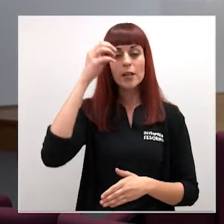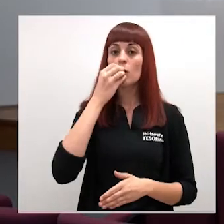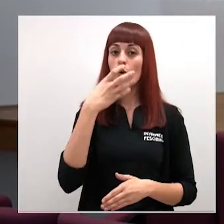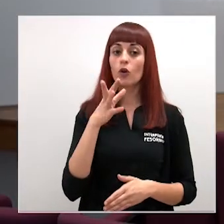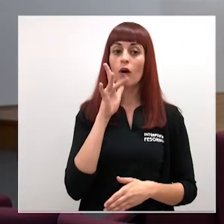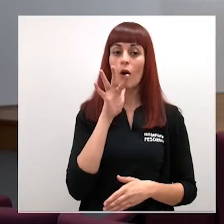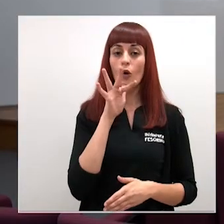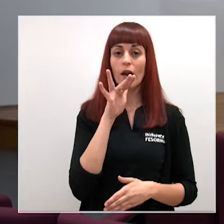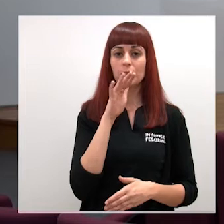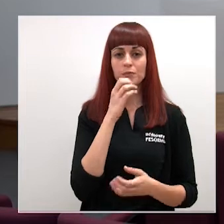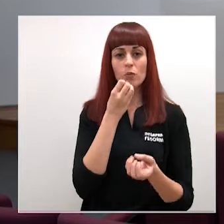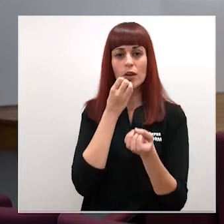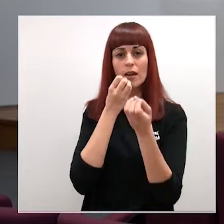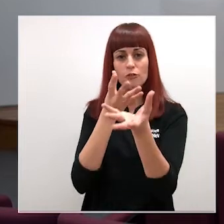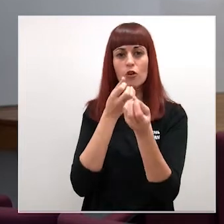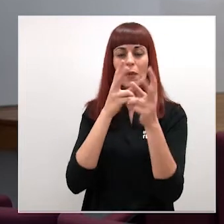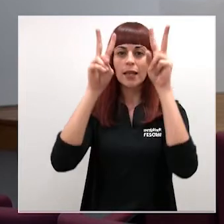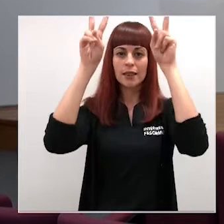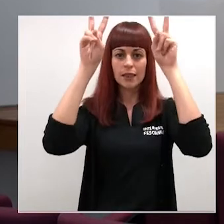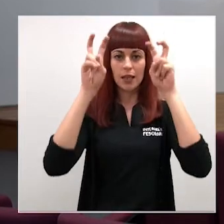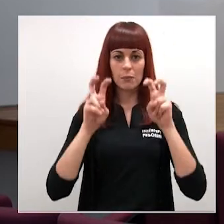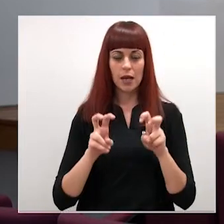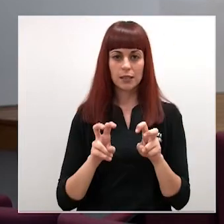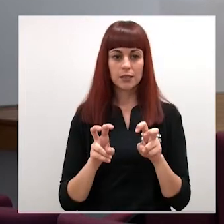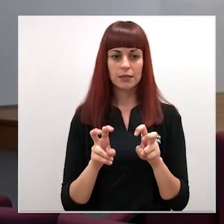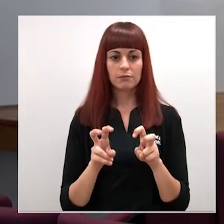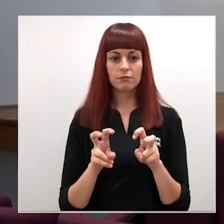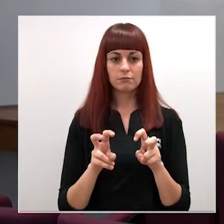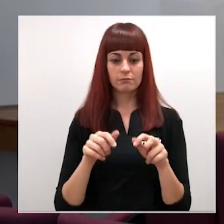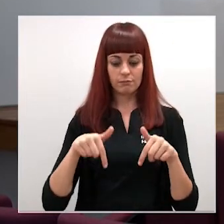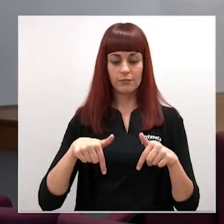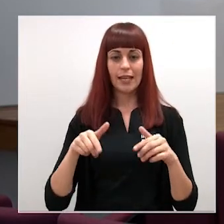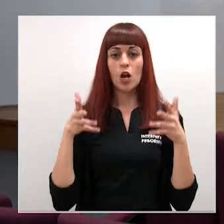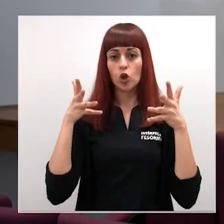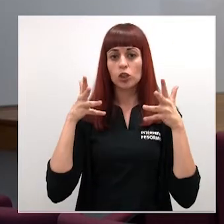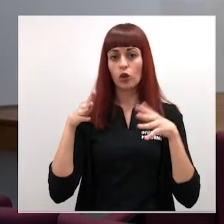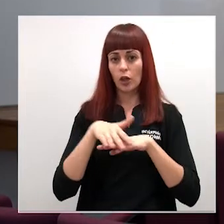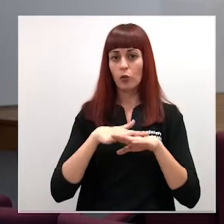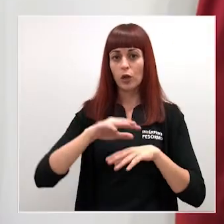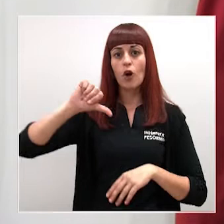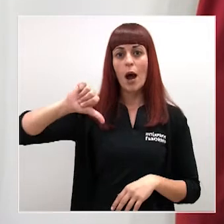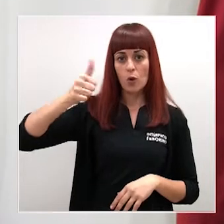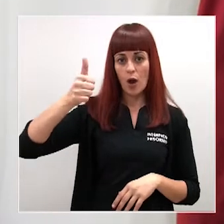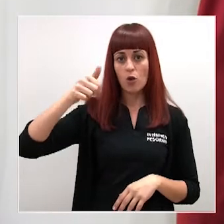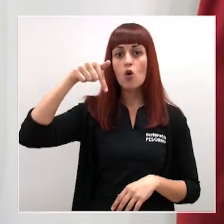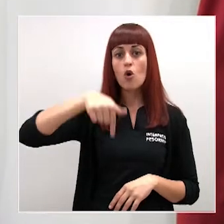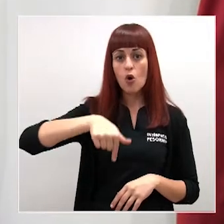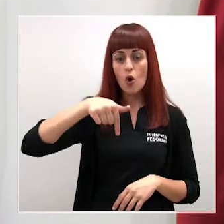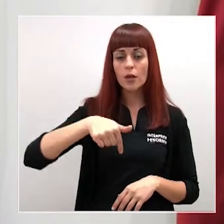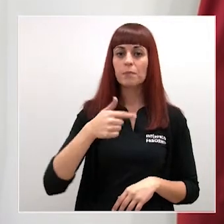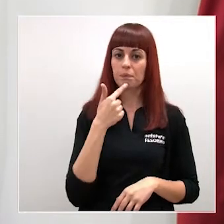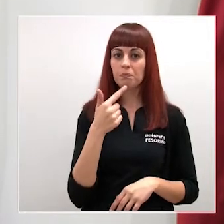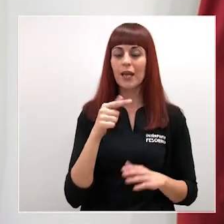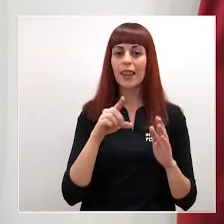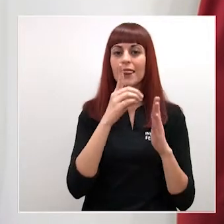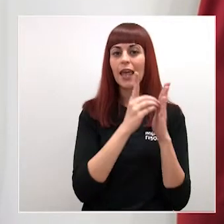ahora voy a pasar a informar de los asuntos que hemos aprobado en Consejo de Gobierno. Hoy se ha dado luz verde a un